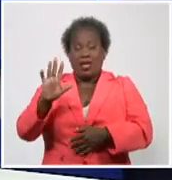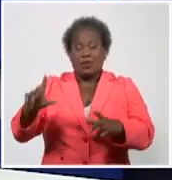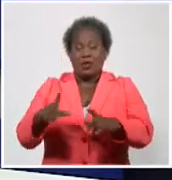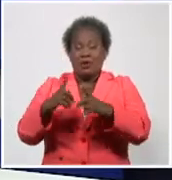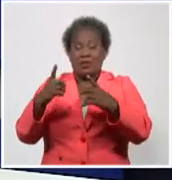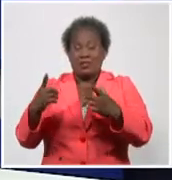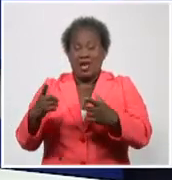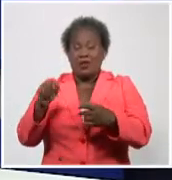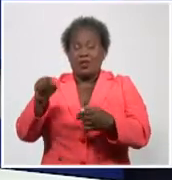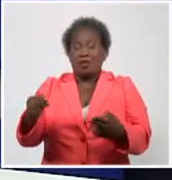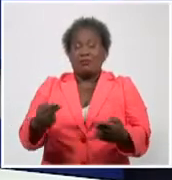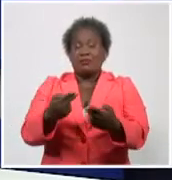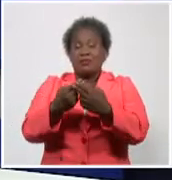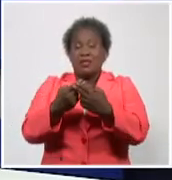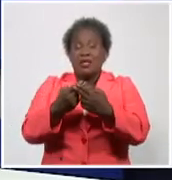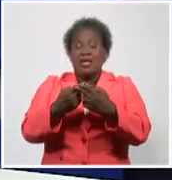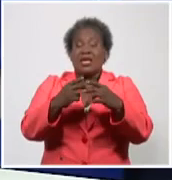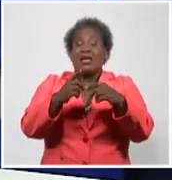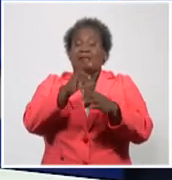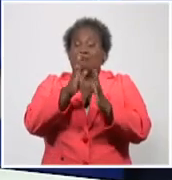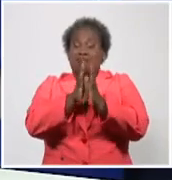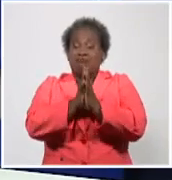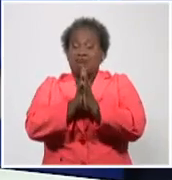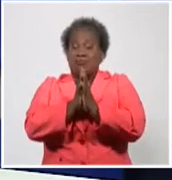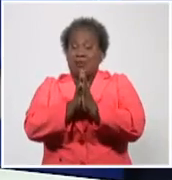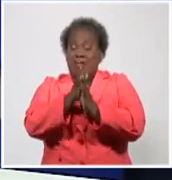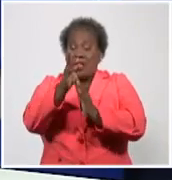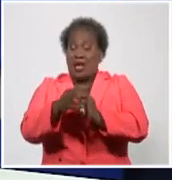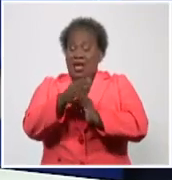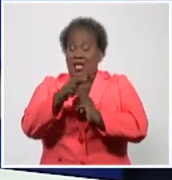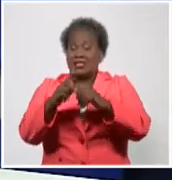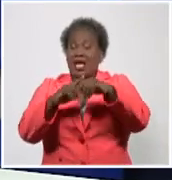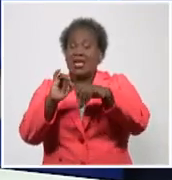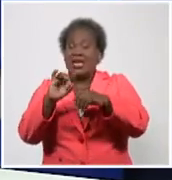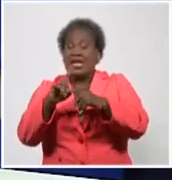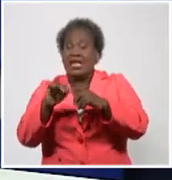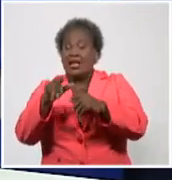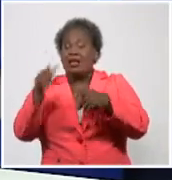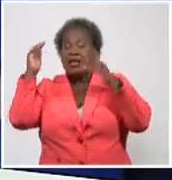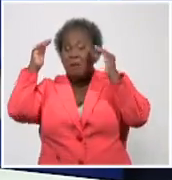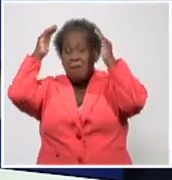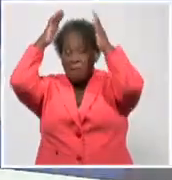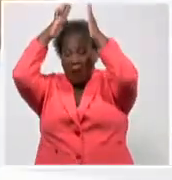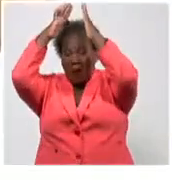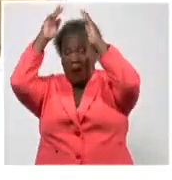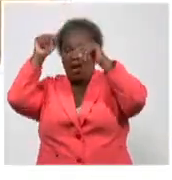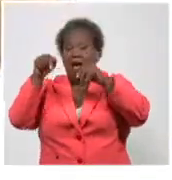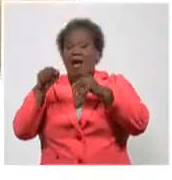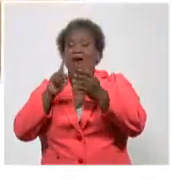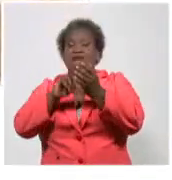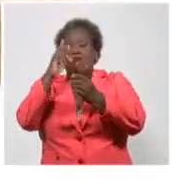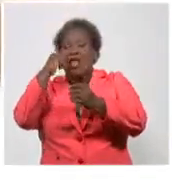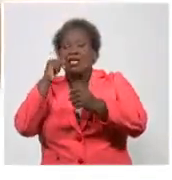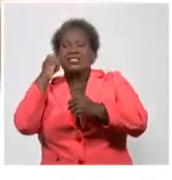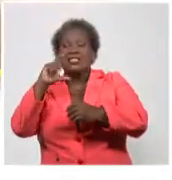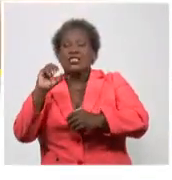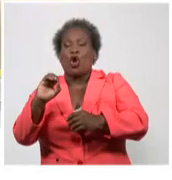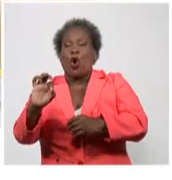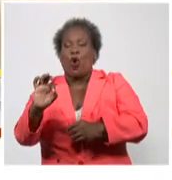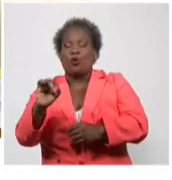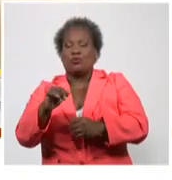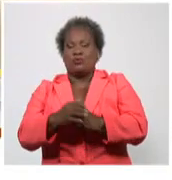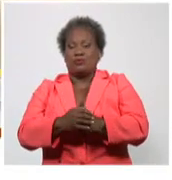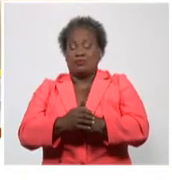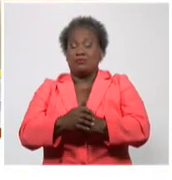entre el patriarca Kirill, líder de la iglesia ortodoxa rusa, y el papa Francisco, sumo pontífice de la iglesia católica. A